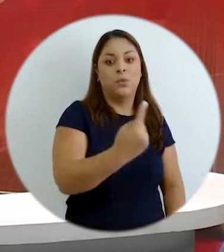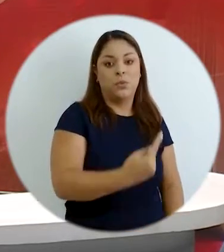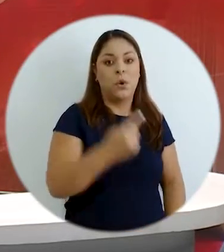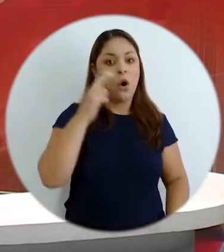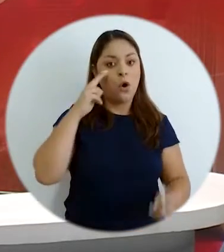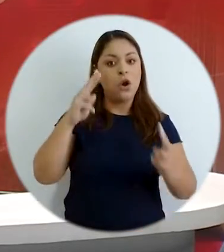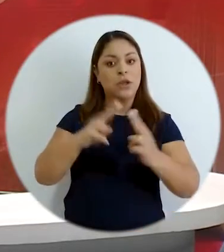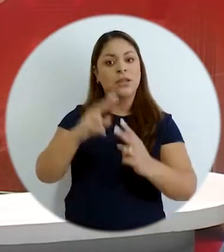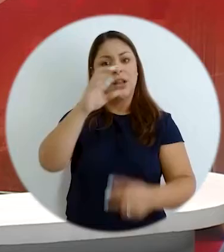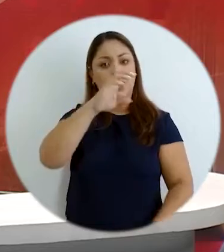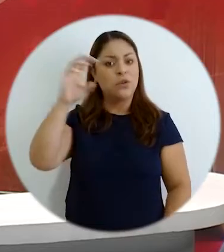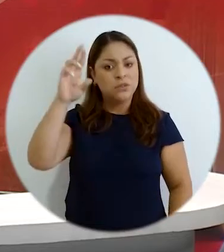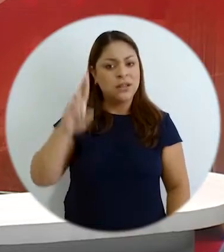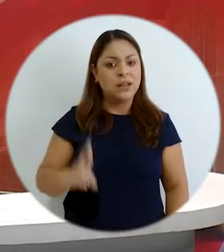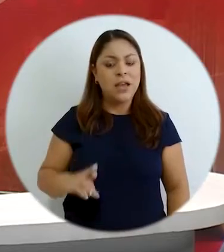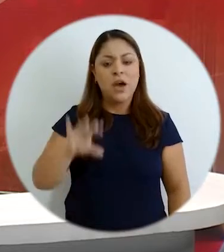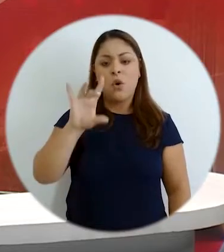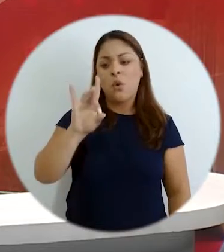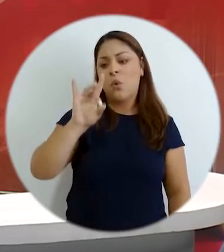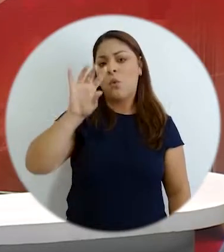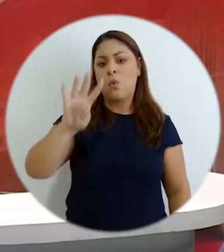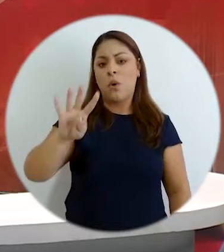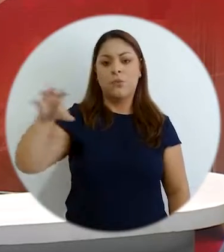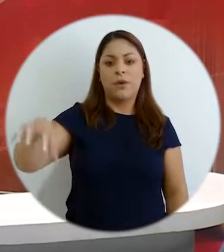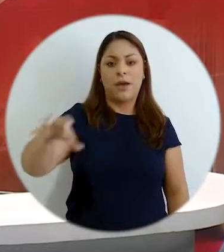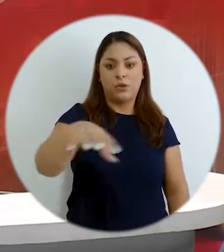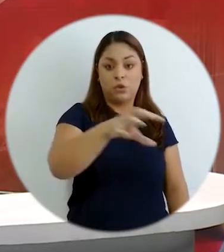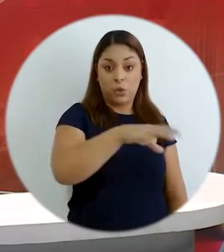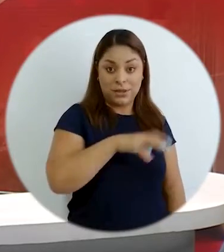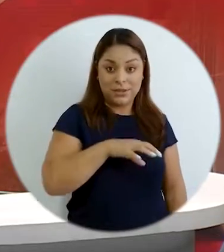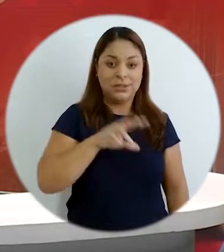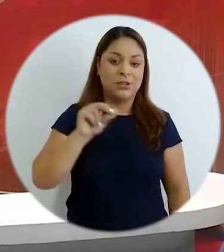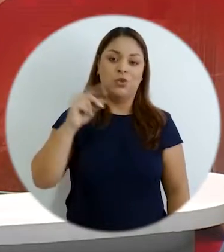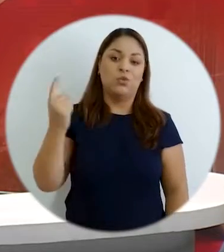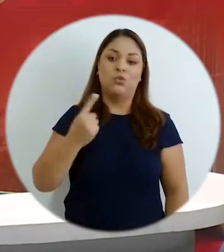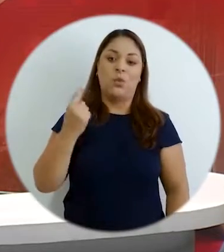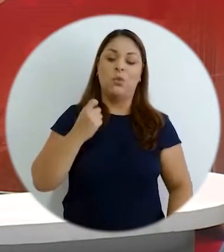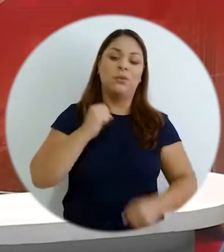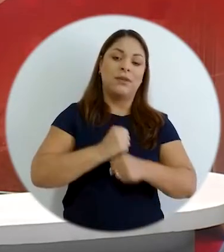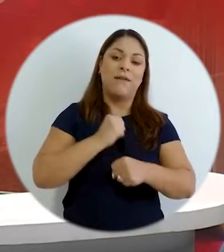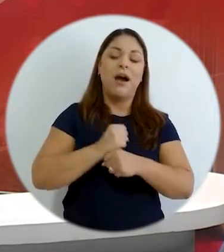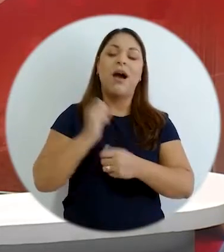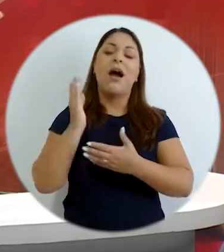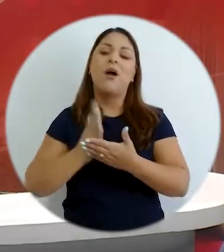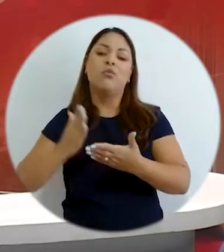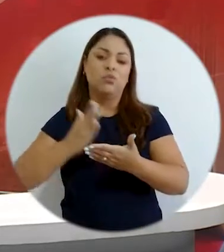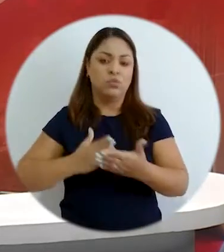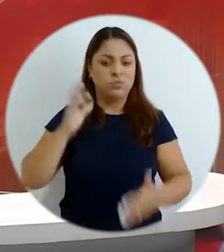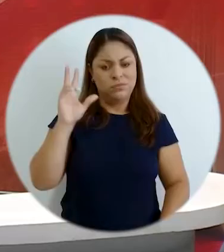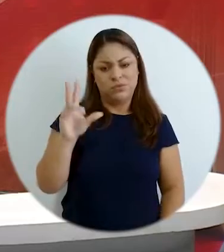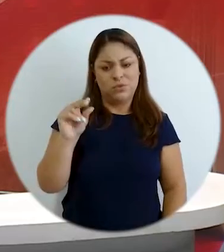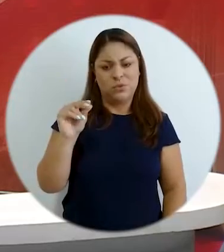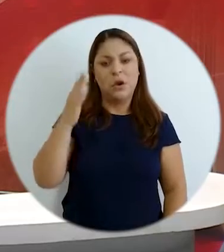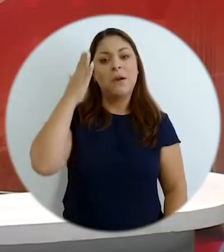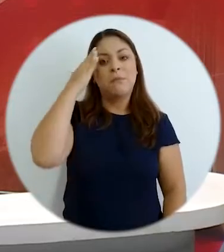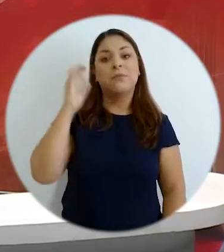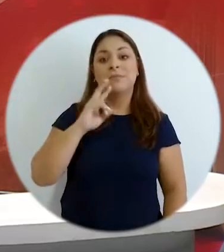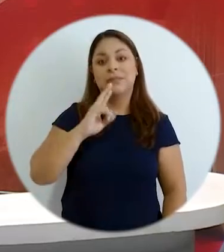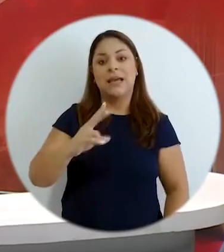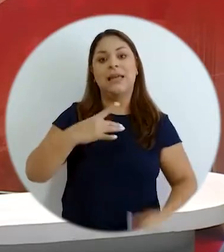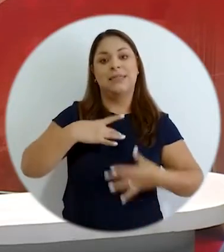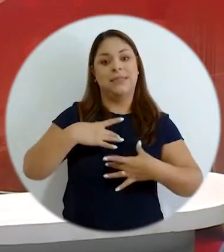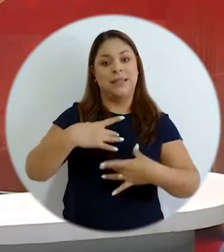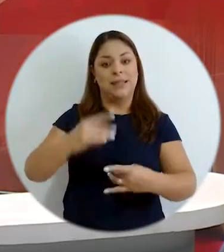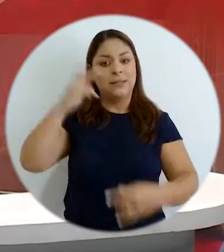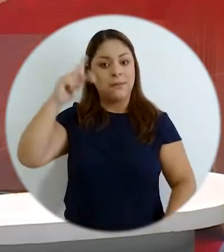uno por uno conocer a nuestra Costa Rica los 84 cantones y no solo trabajar ciertas regiones porque